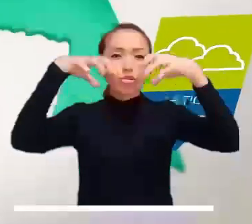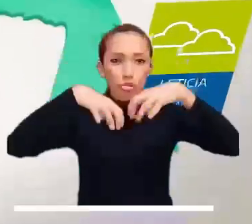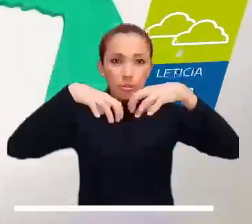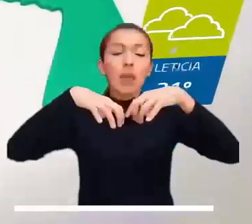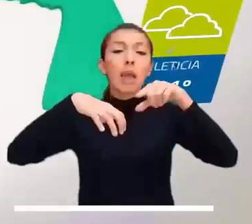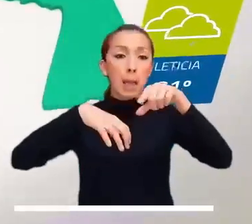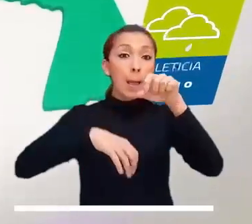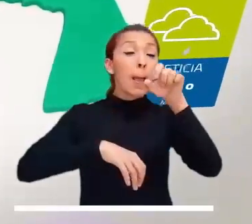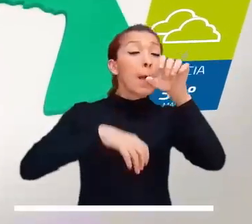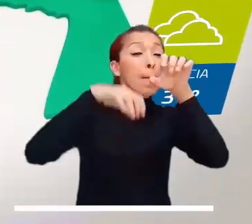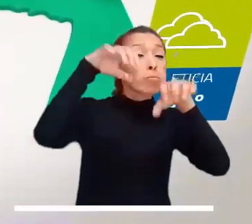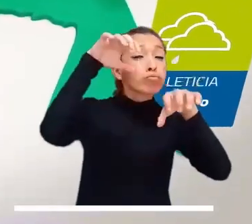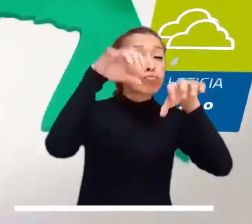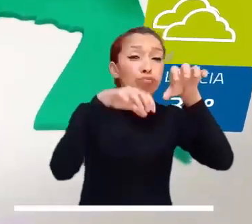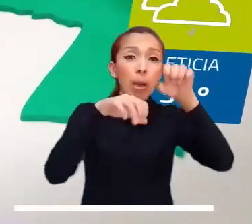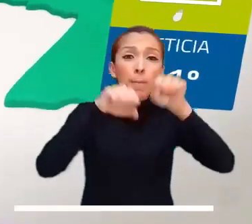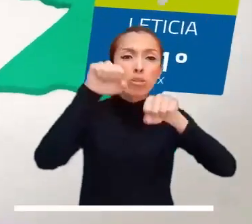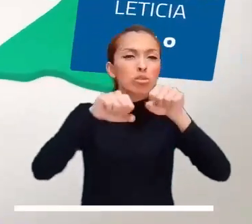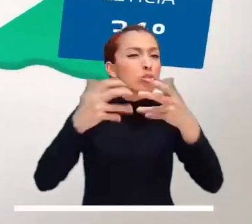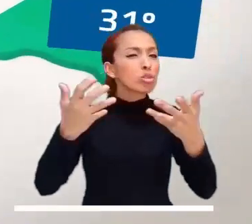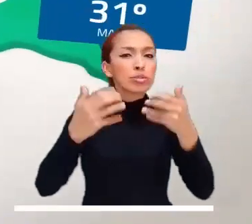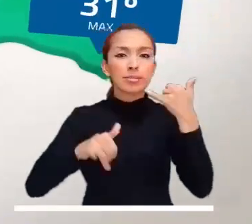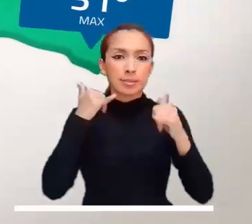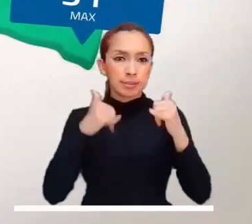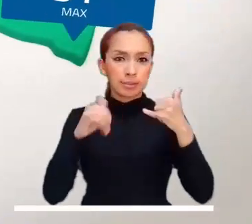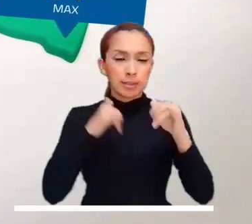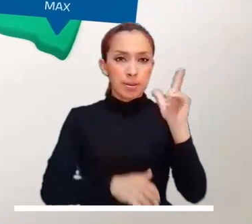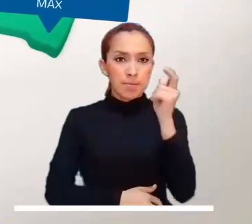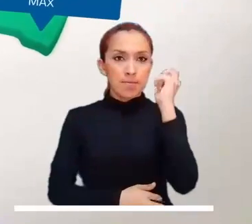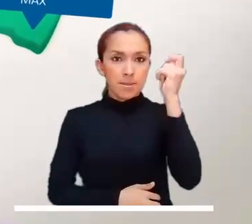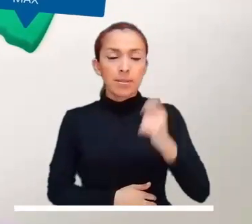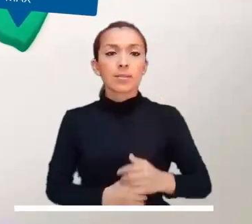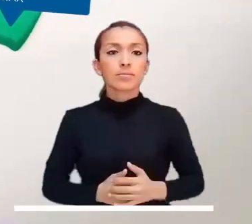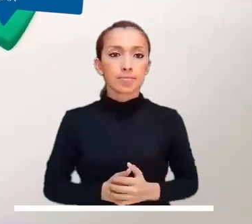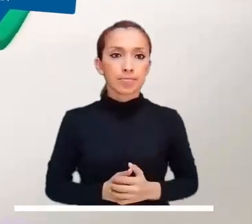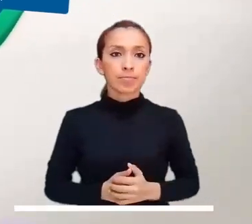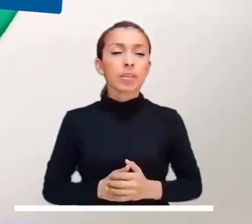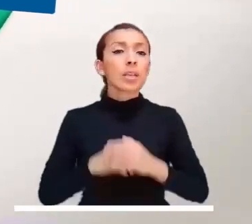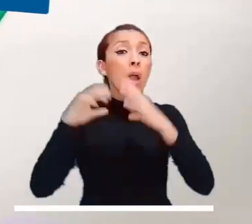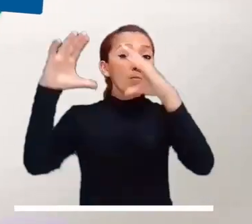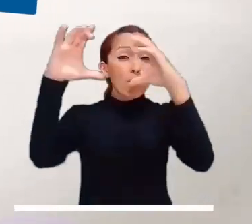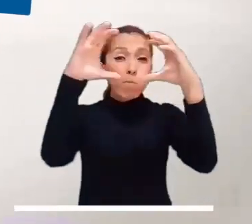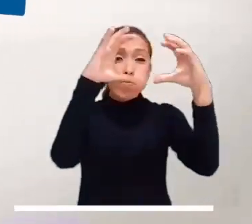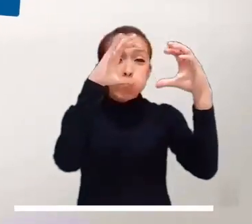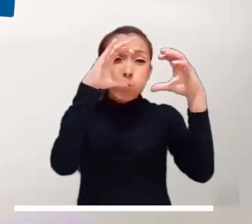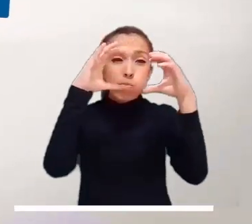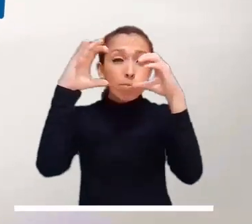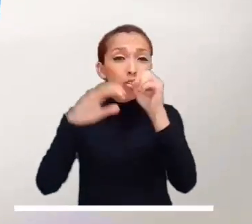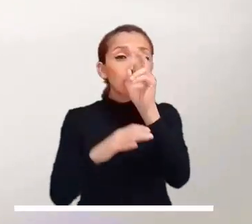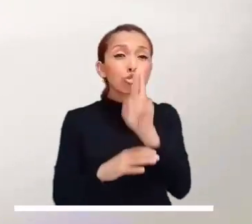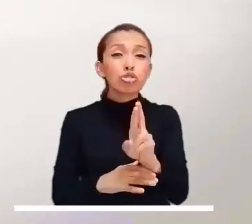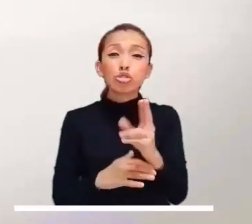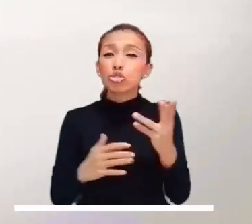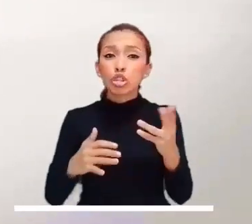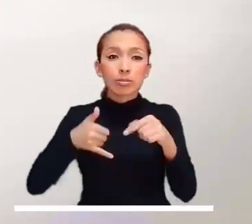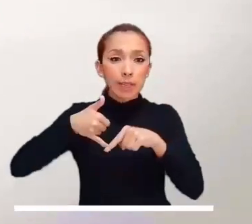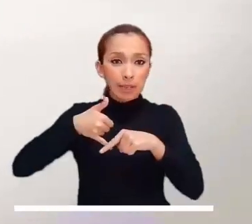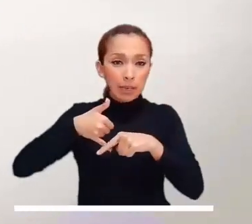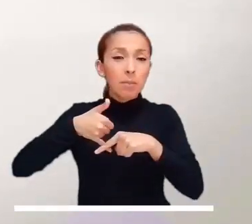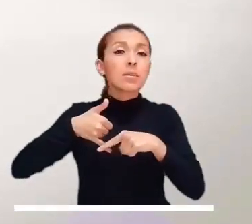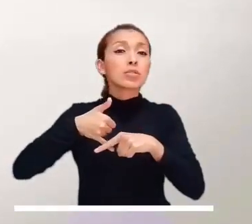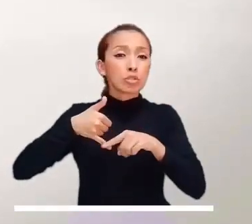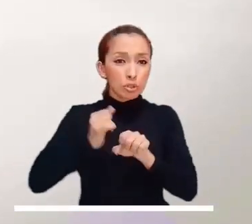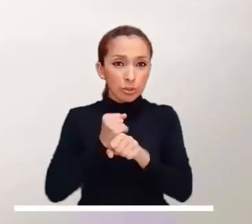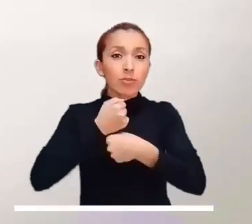son posibles en el piedemonte de Casanare y de Meta. Las aguas del sur se concentrarían en Amazonas,